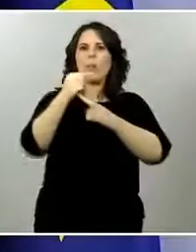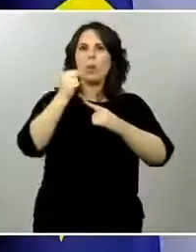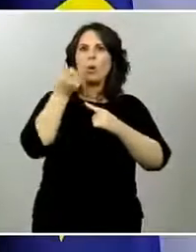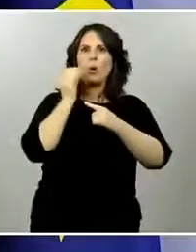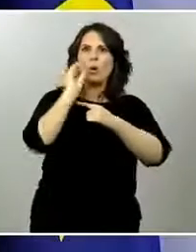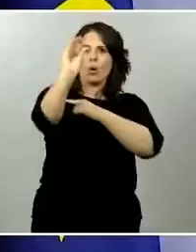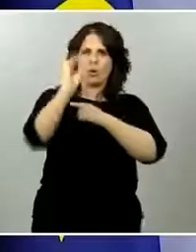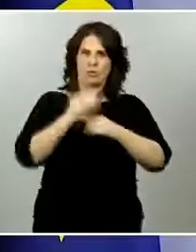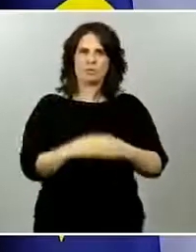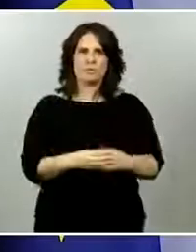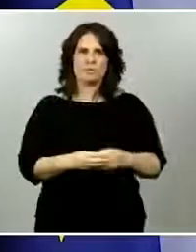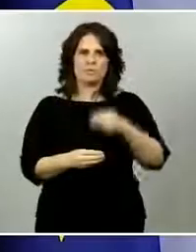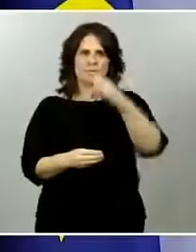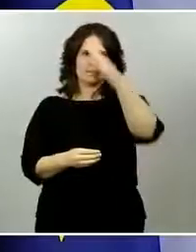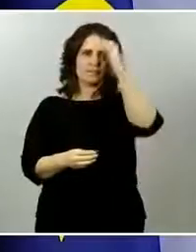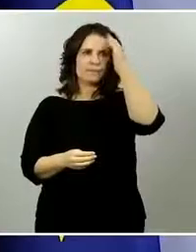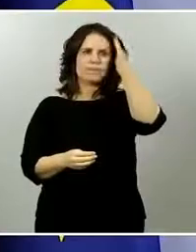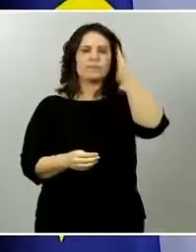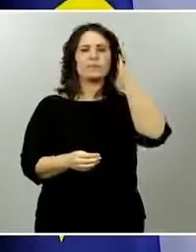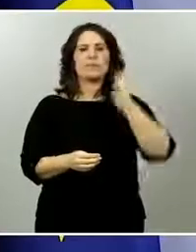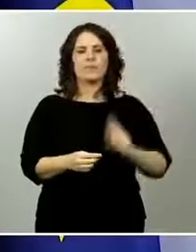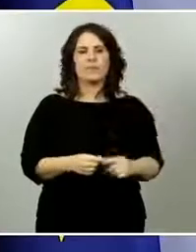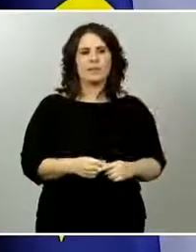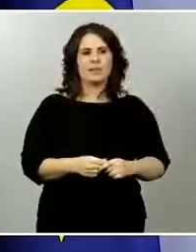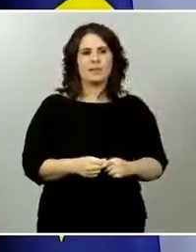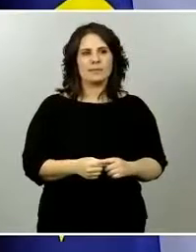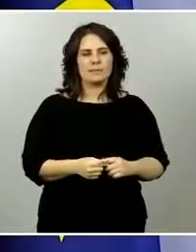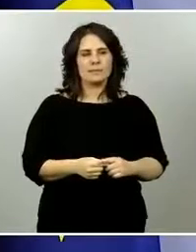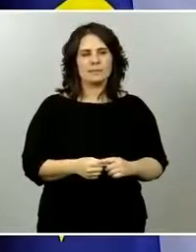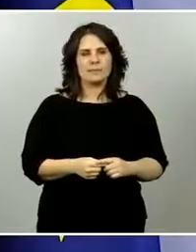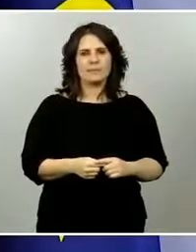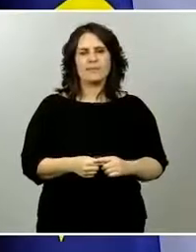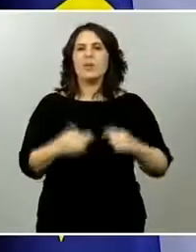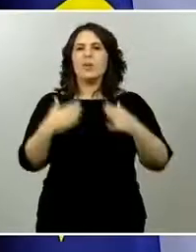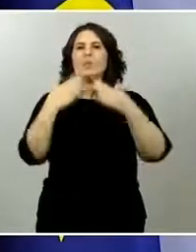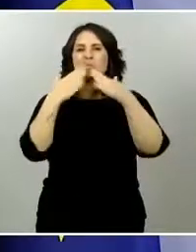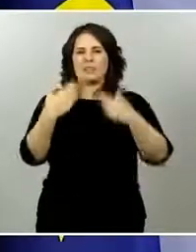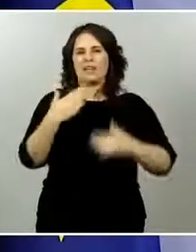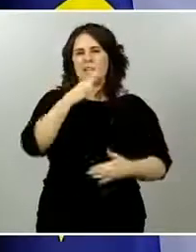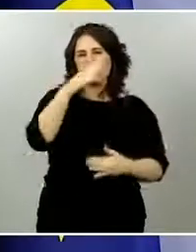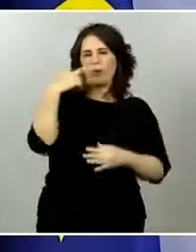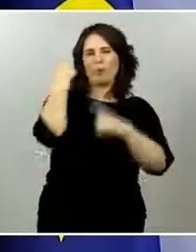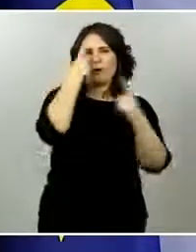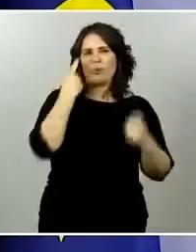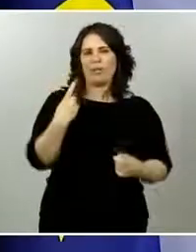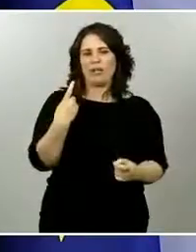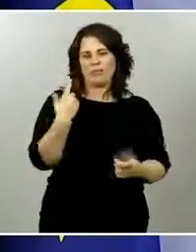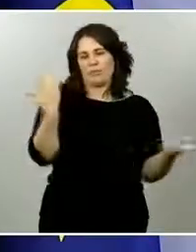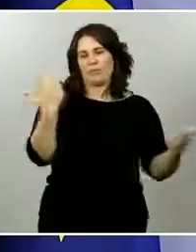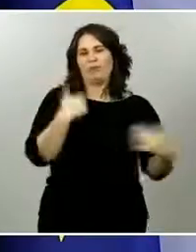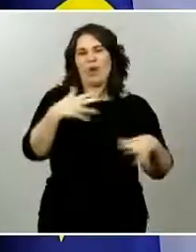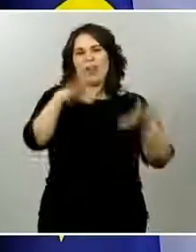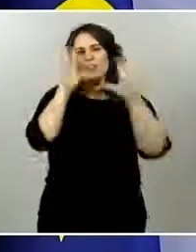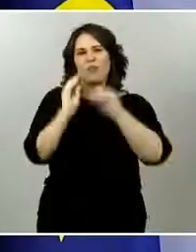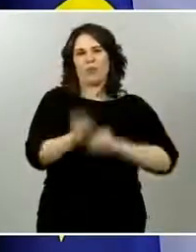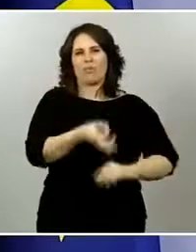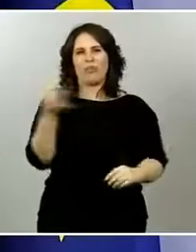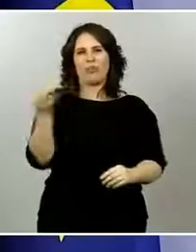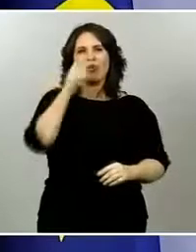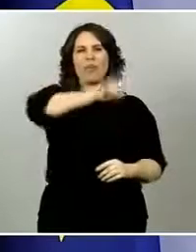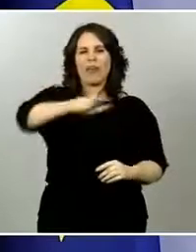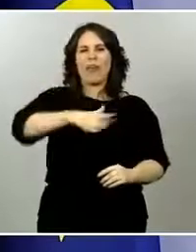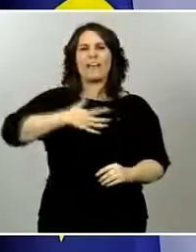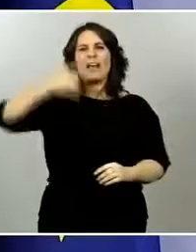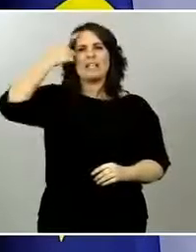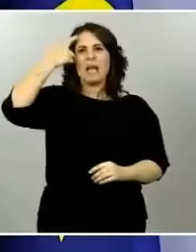cada comunidad autónoma de ese fondo de reconstrucción y cuándo se va a realizar la transferencia? Muchas gracias, Mar,